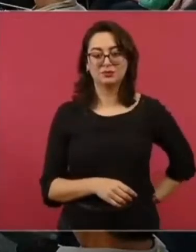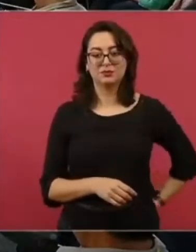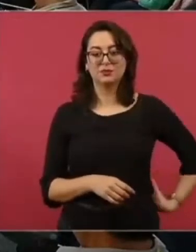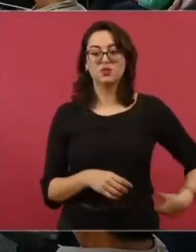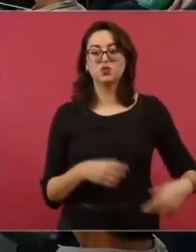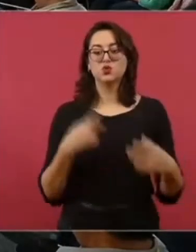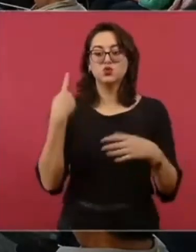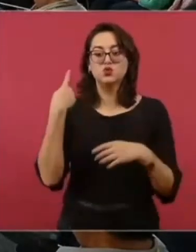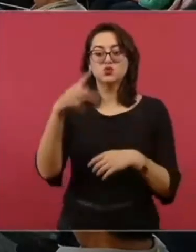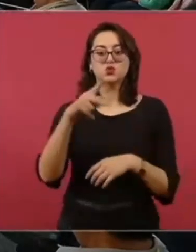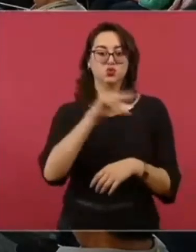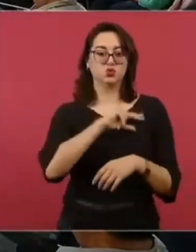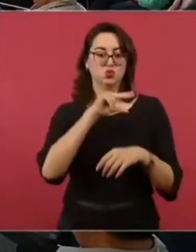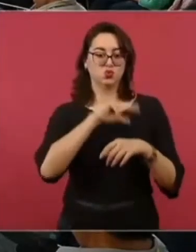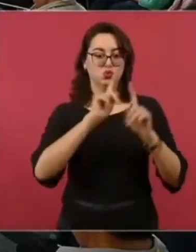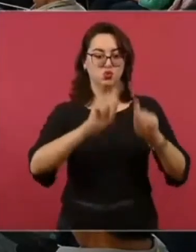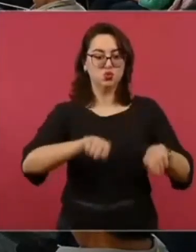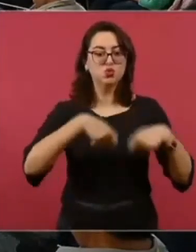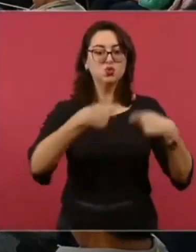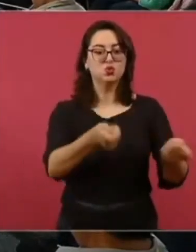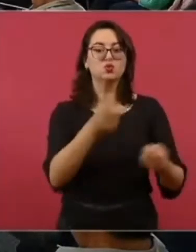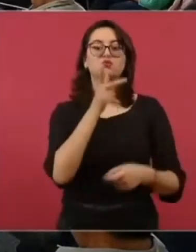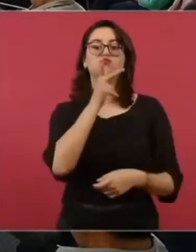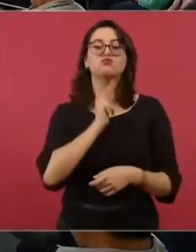por la privatización del petróleo.